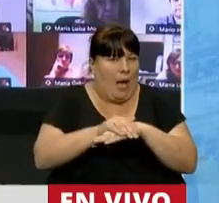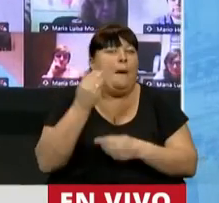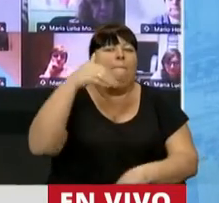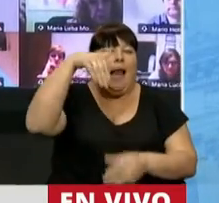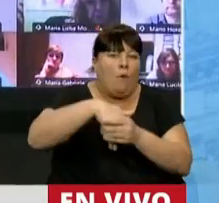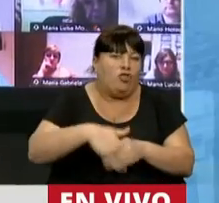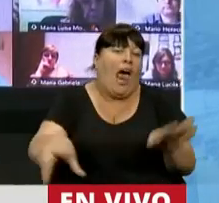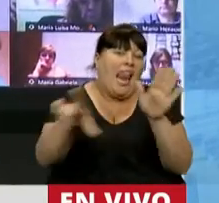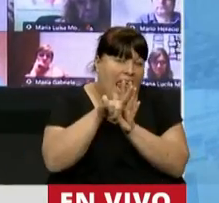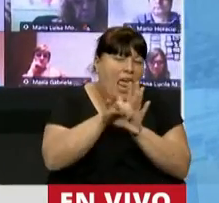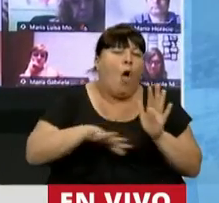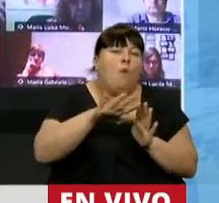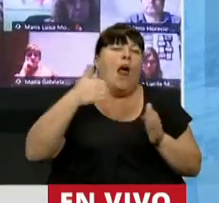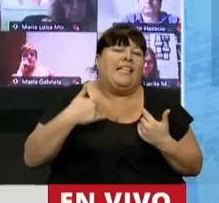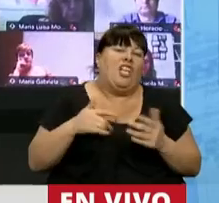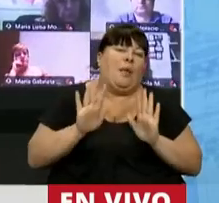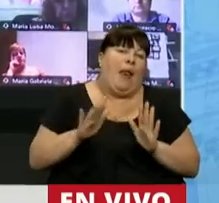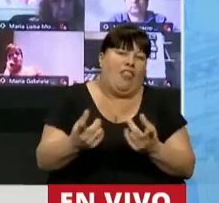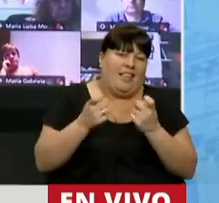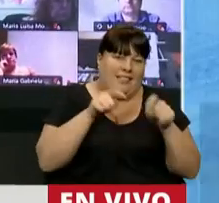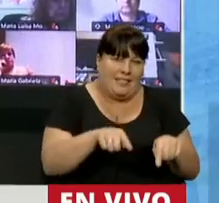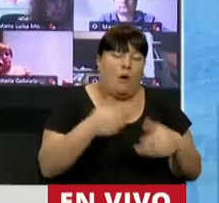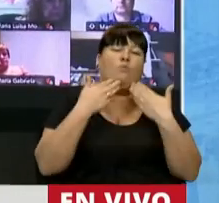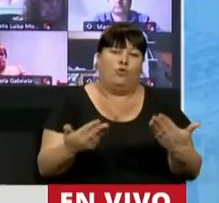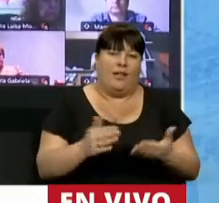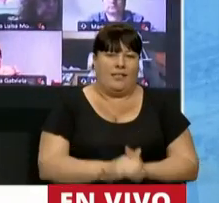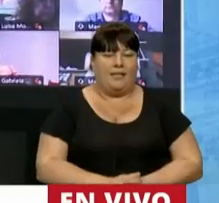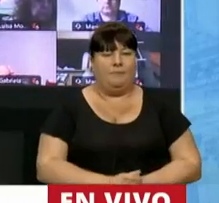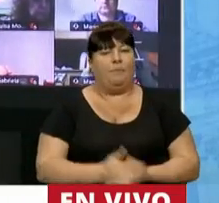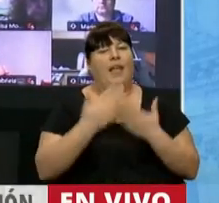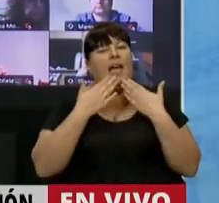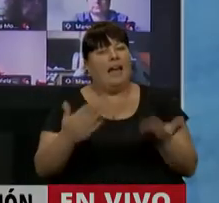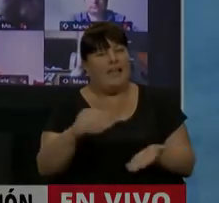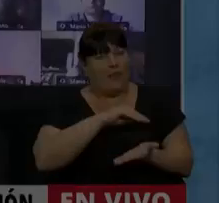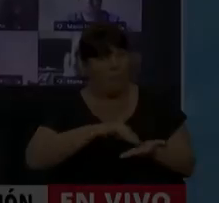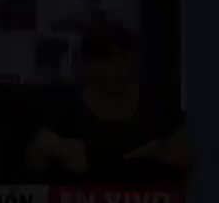votar las leyes que el pueblo argentino está esperando. Muchas gracias. Gracias, diputada.